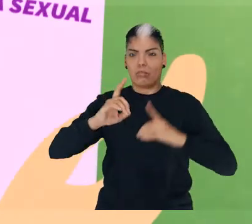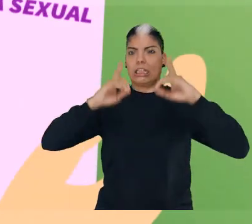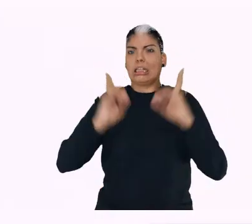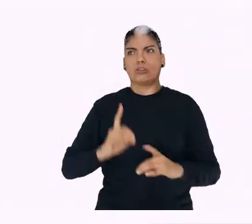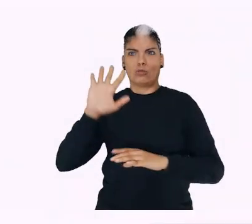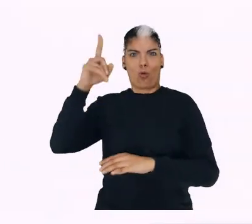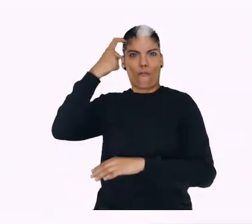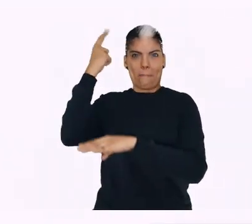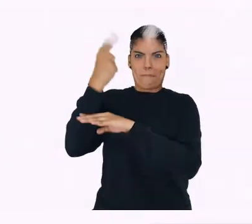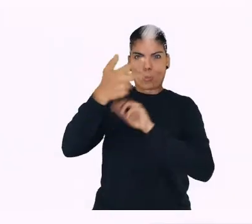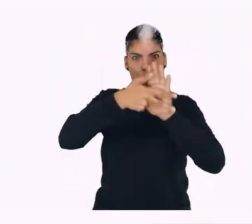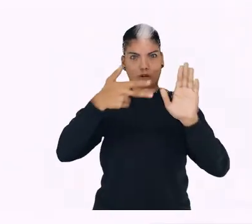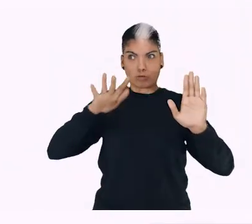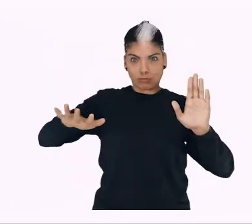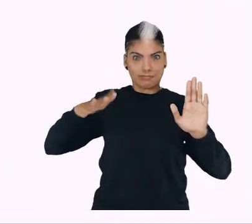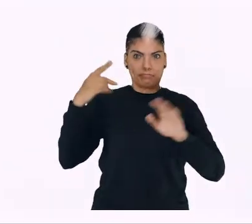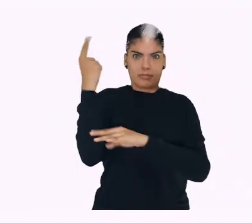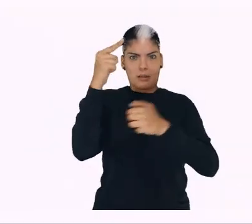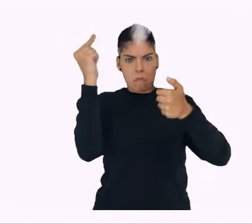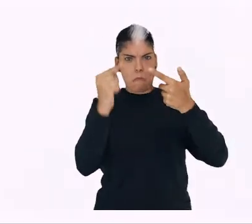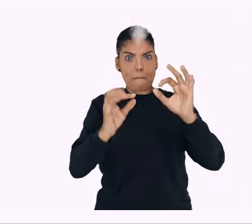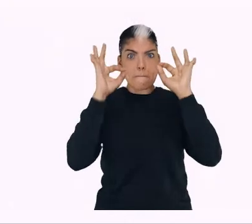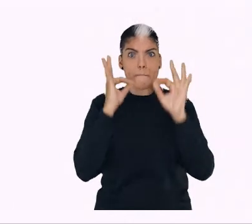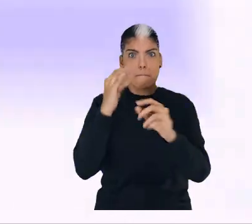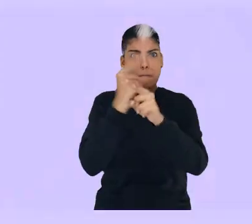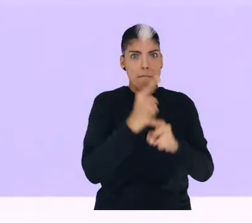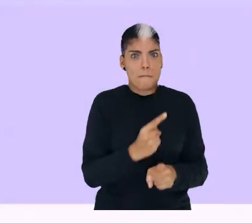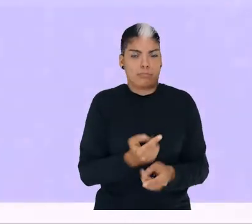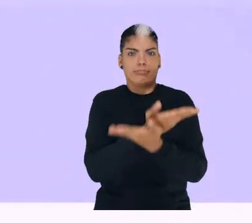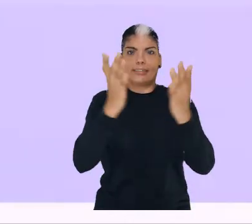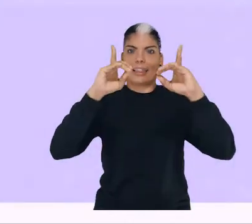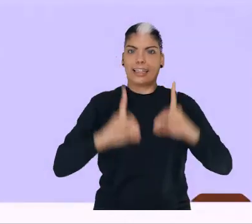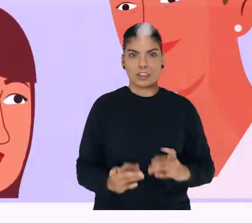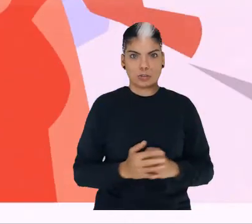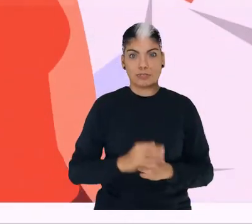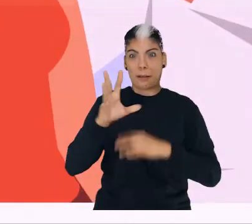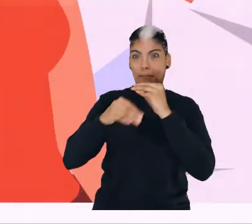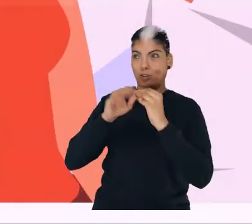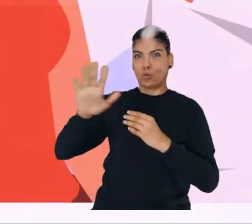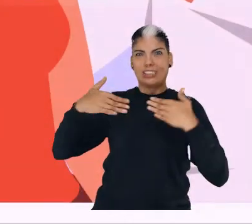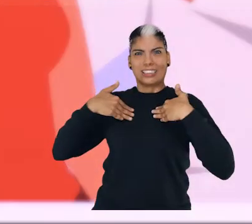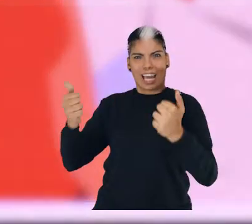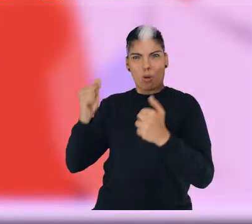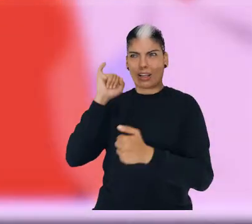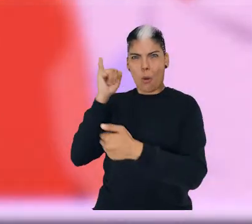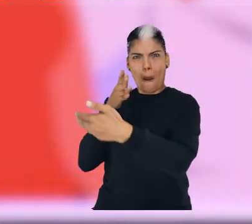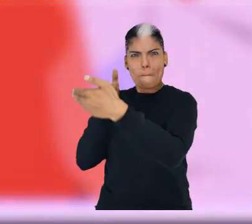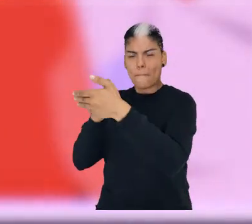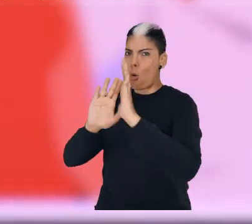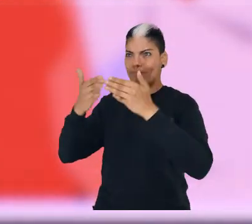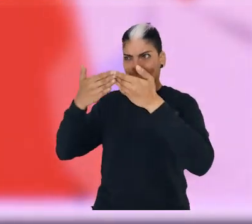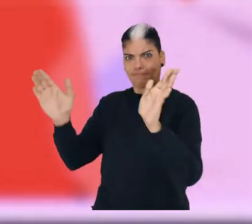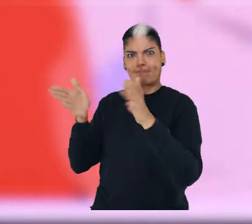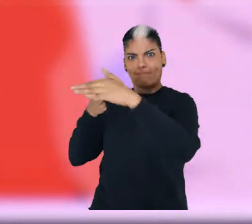Corte Constitucional. Asimismo, para garantizar estos derechos, buscamos disminuir barreras de acceso en salud y ofrecer una atención humanizada